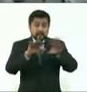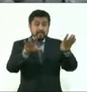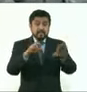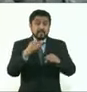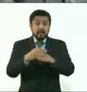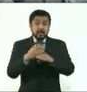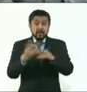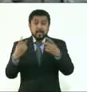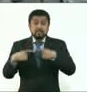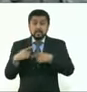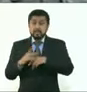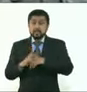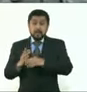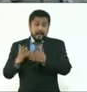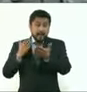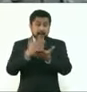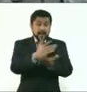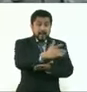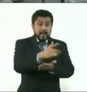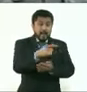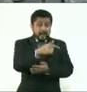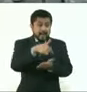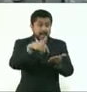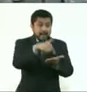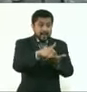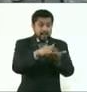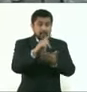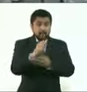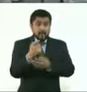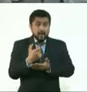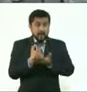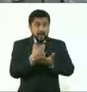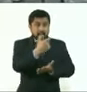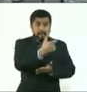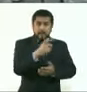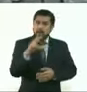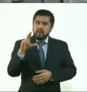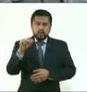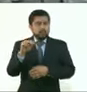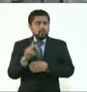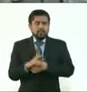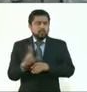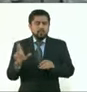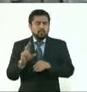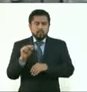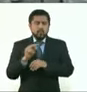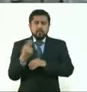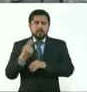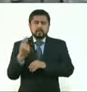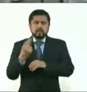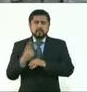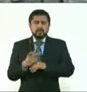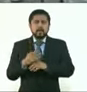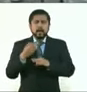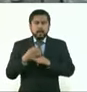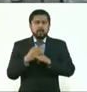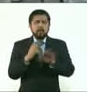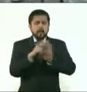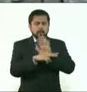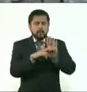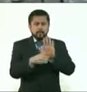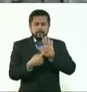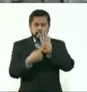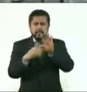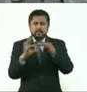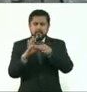tesorería para hacer aplicable su descuento. En un momento más presentaremos un video con toda la información, pero recordarles